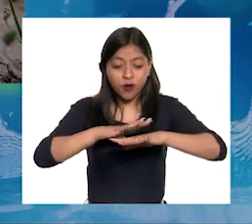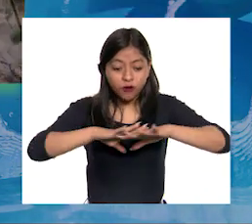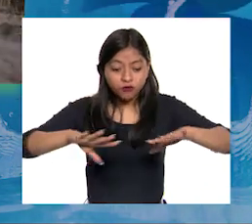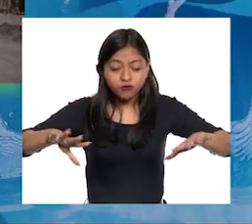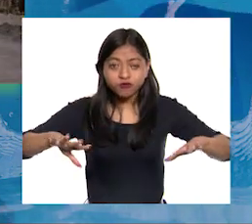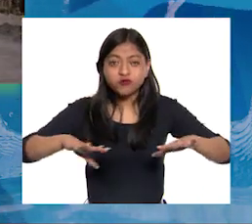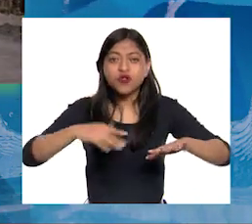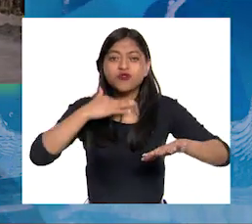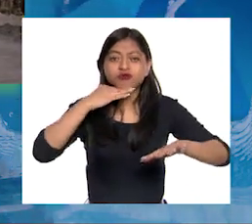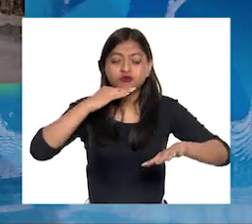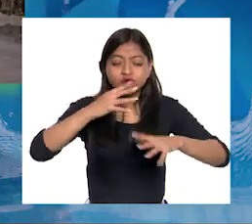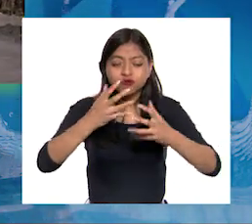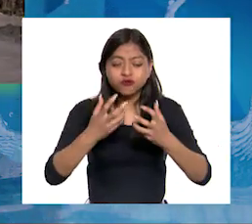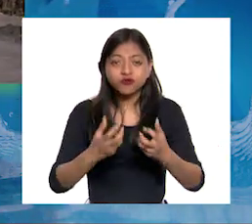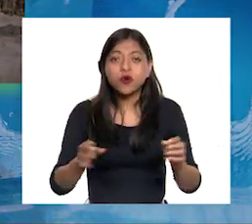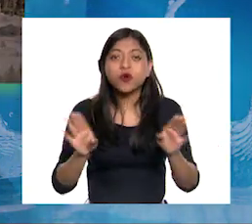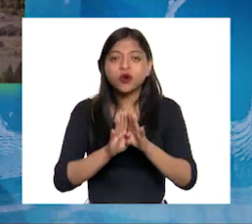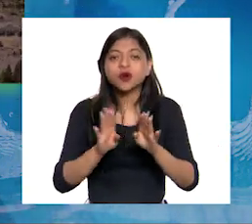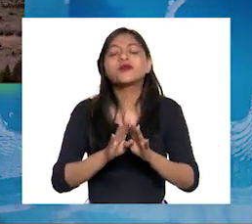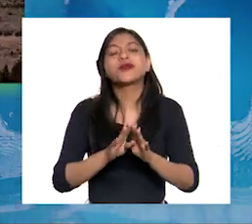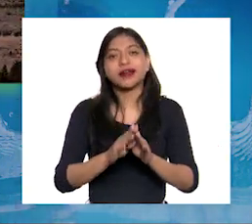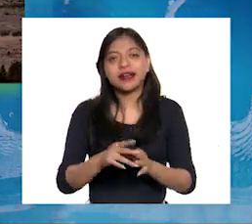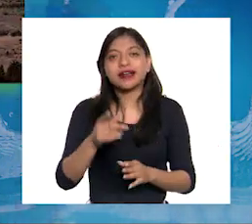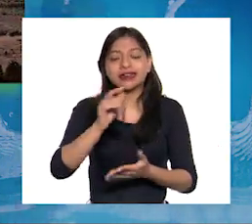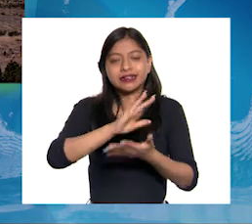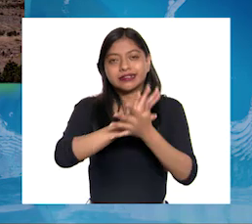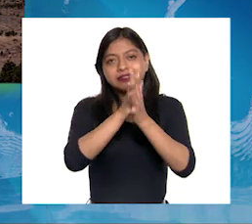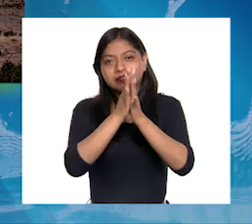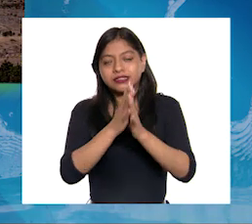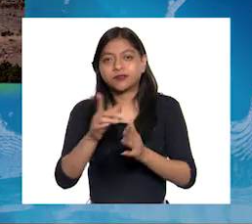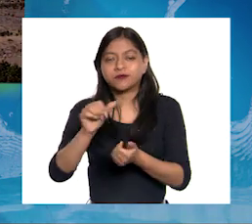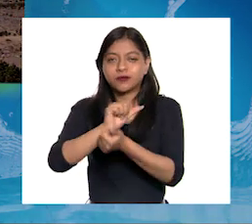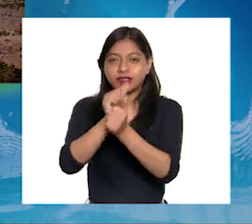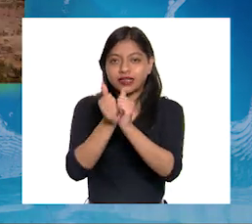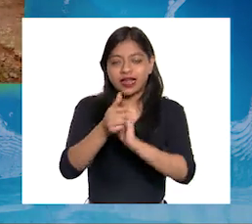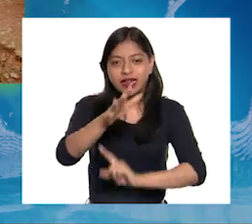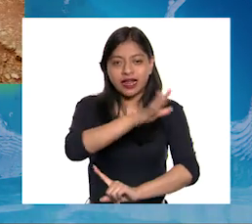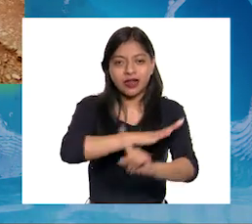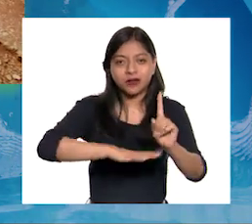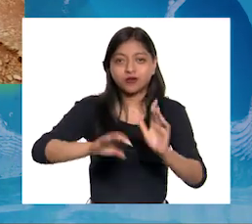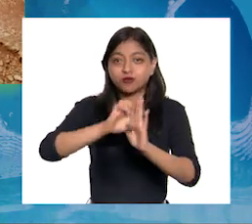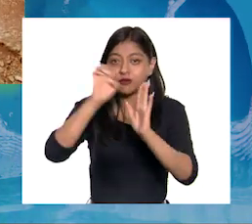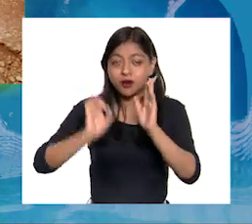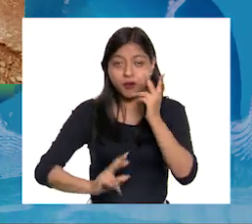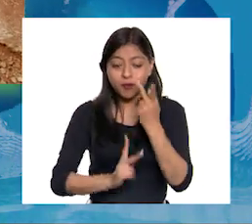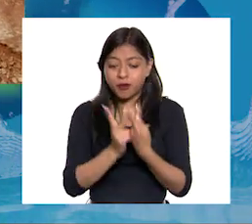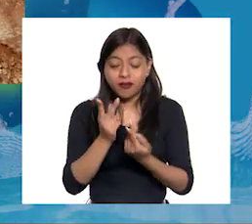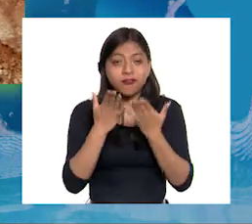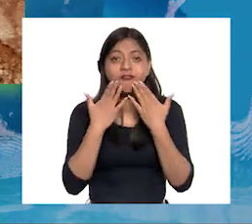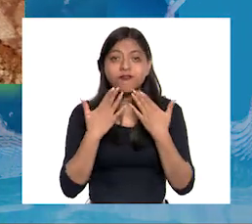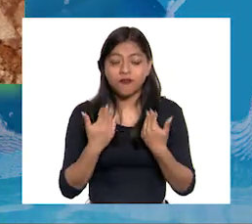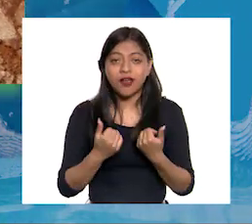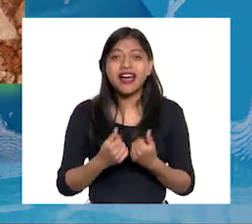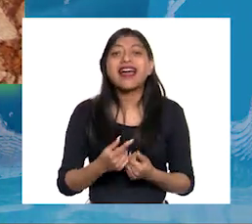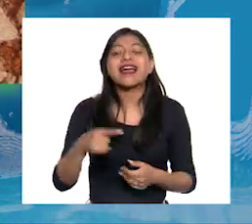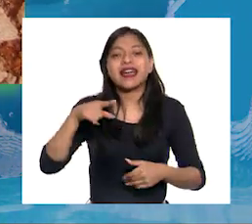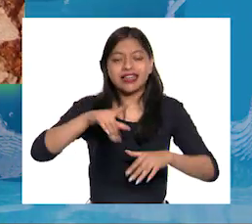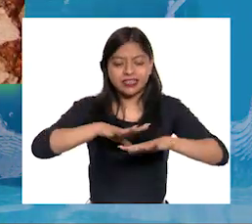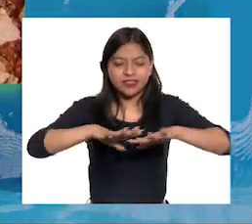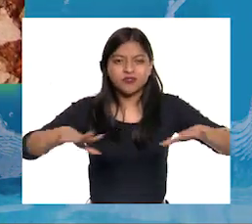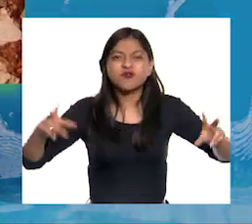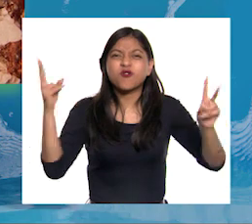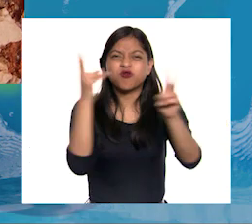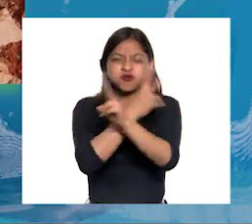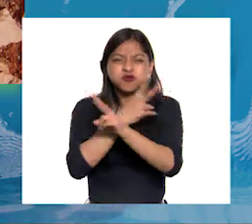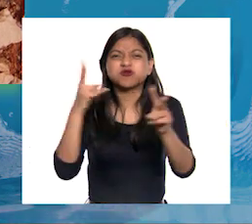inicia con la transformación de los ecosistemas Sin las plantas, los suelos se pierden por la erosión causada por el viento y la